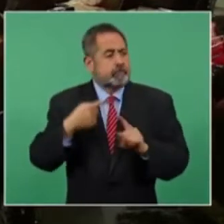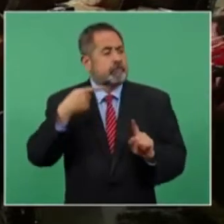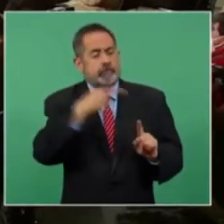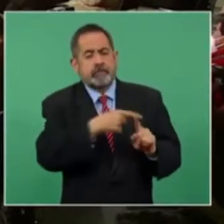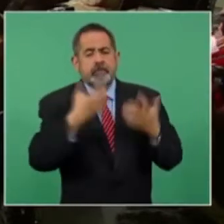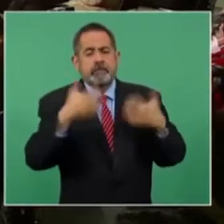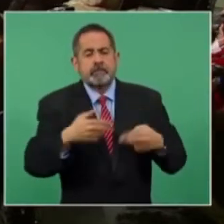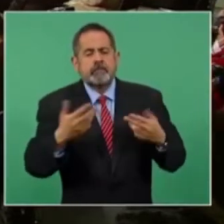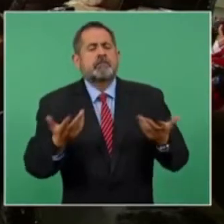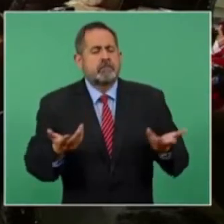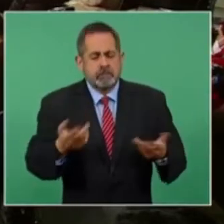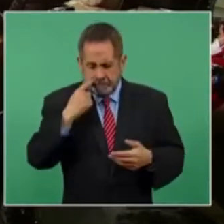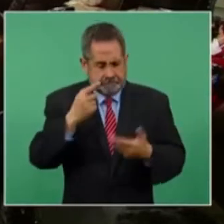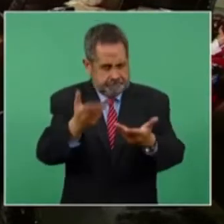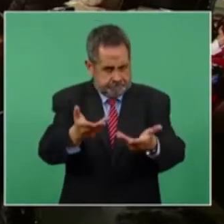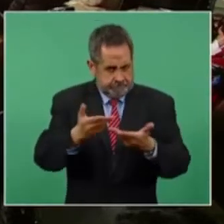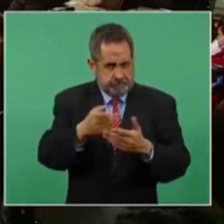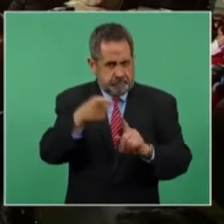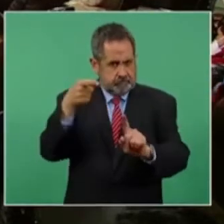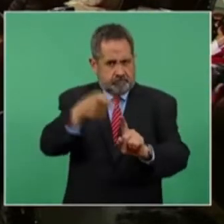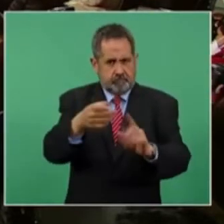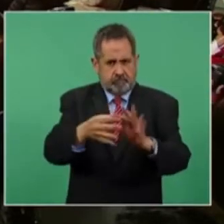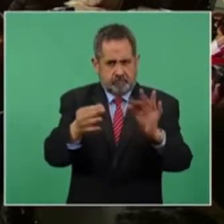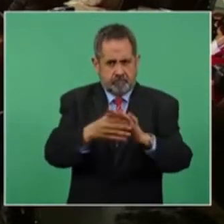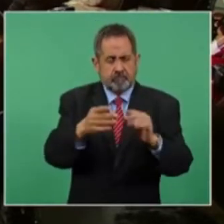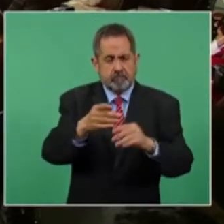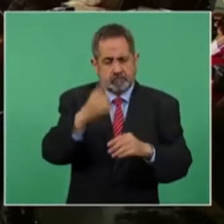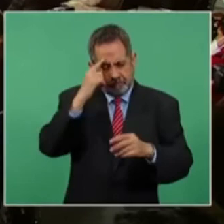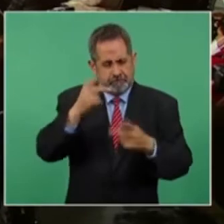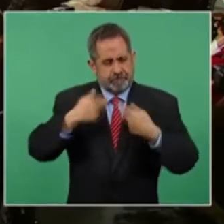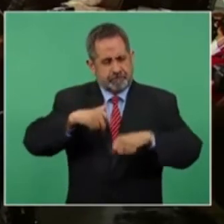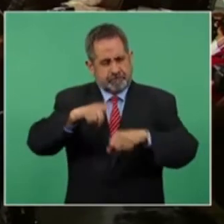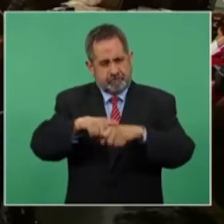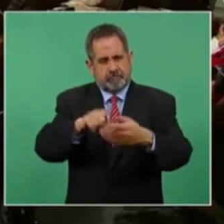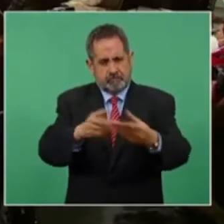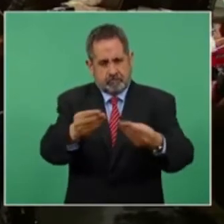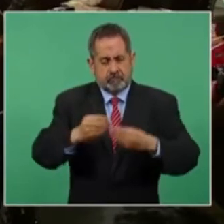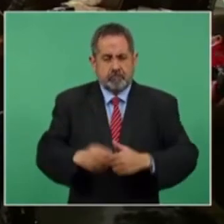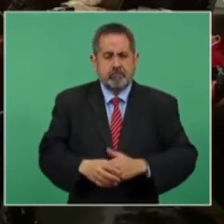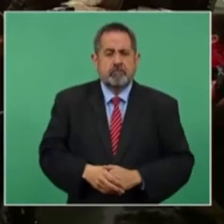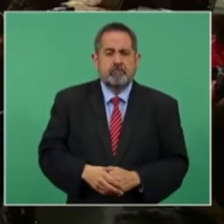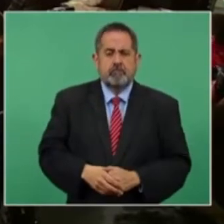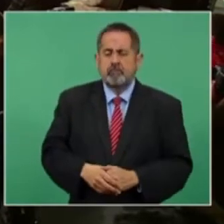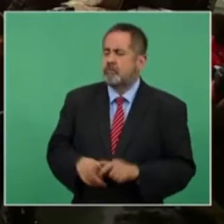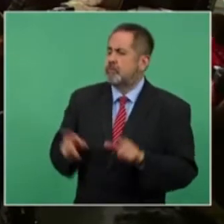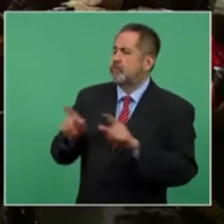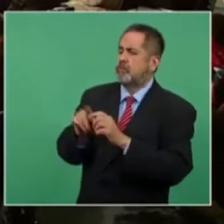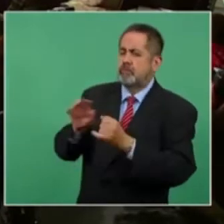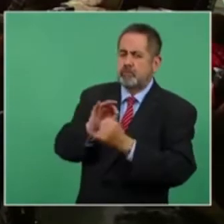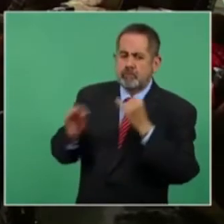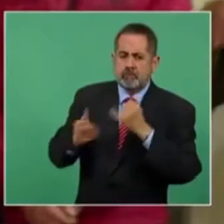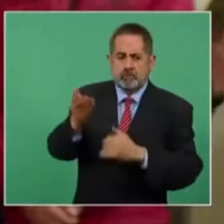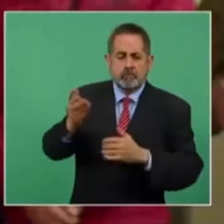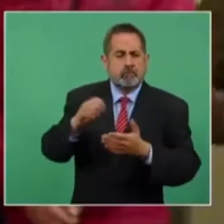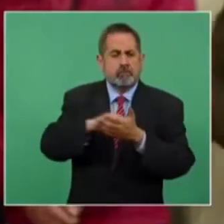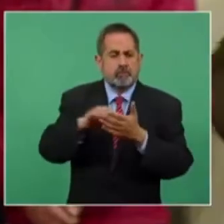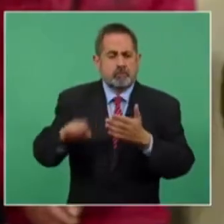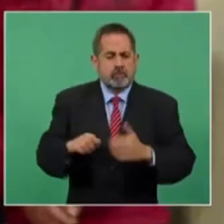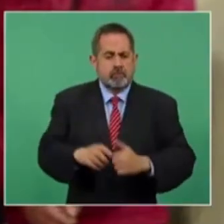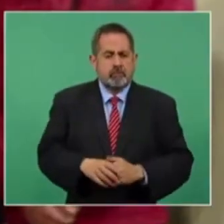como en el caso particular que tú nos señalas respecto a tu persona. Nada más por último, por ejemplo